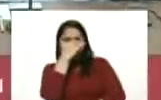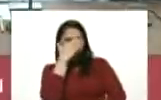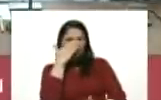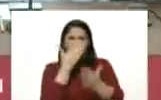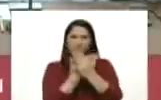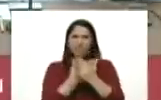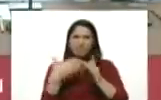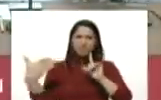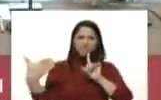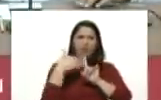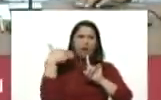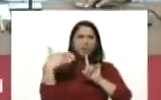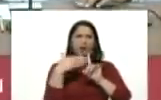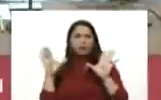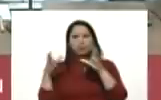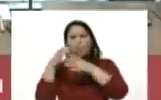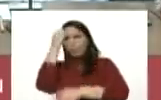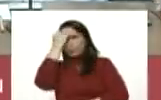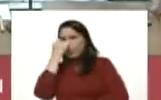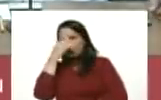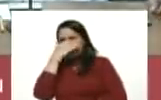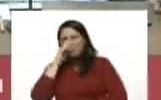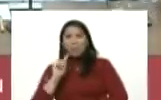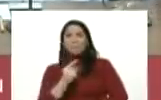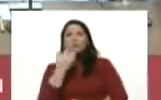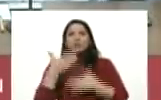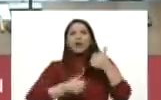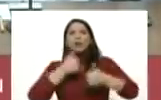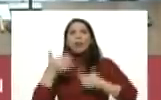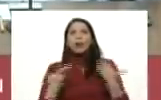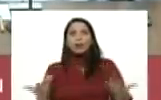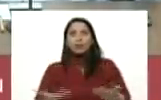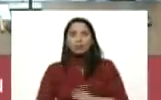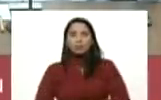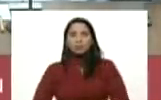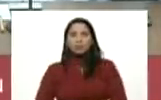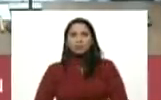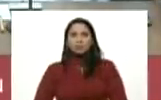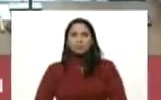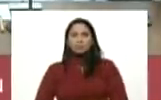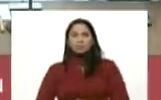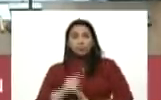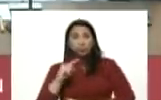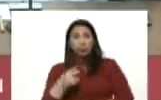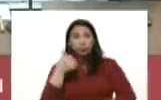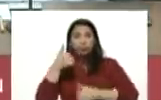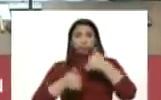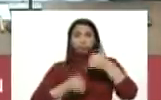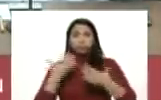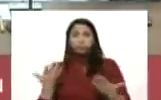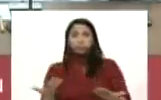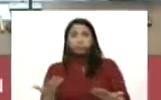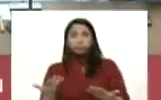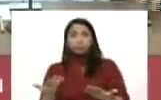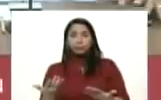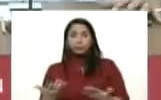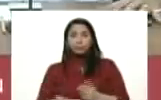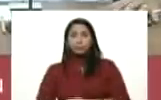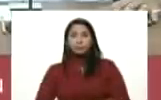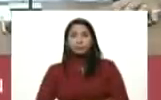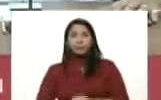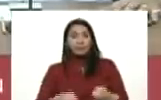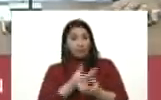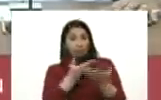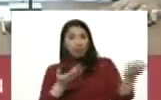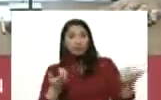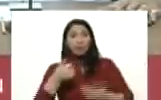a las amenazas de los grupos terroristas las prioridades las prioridades las prioridades y en esas